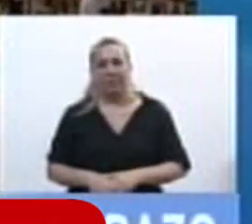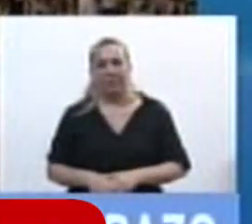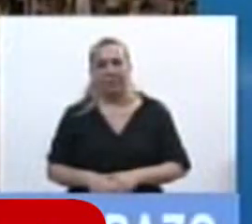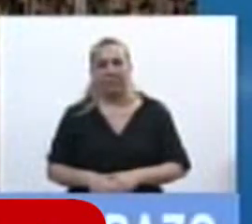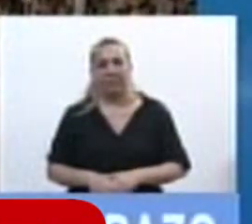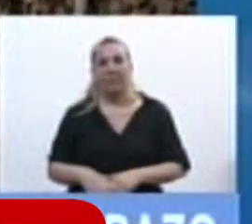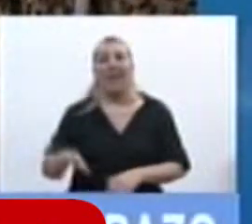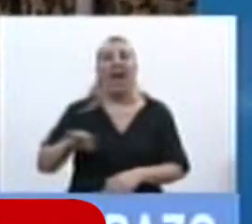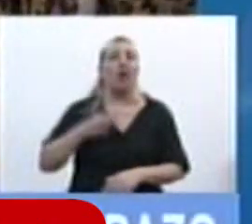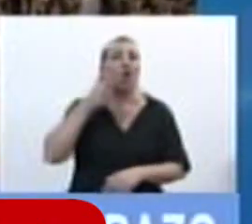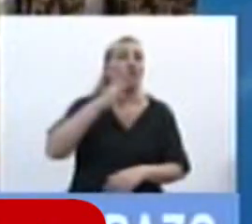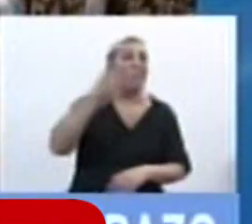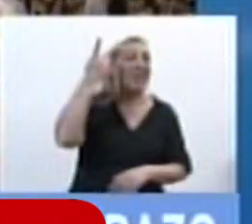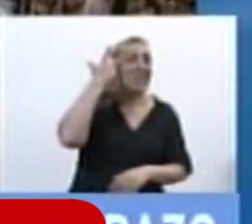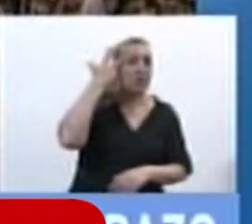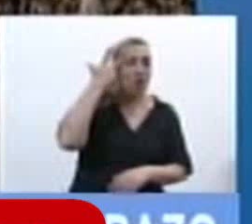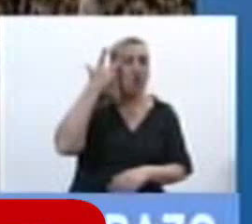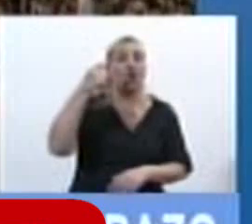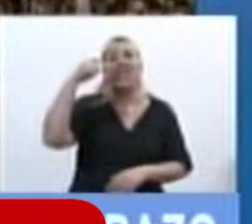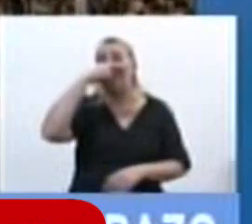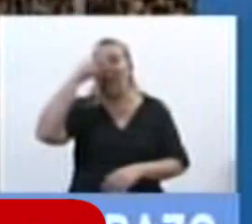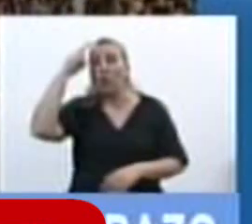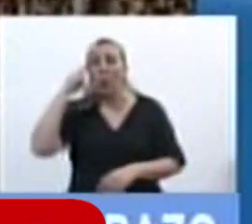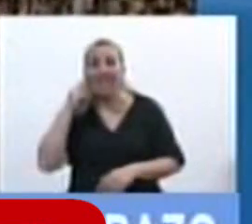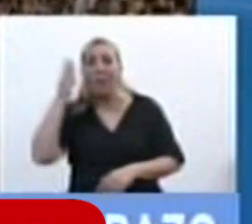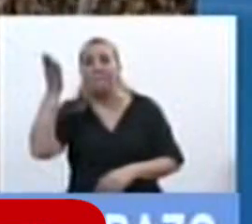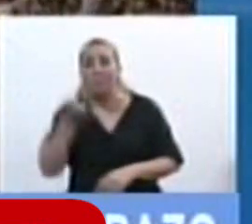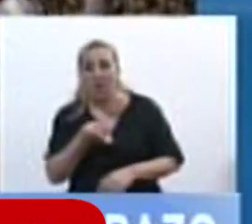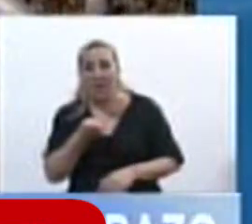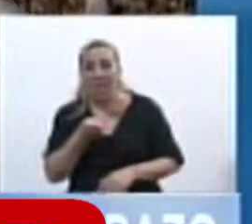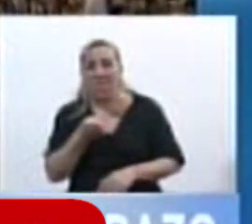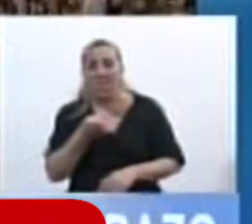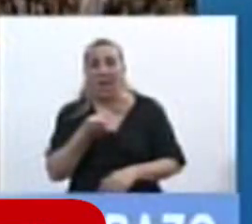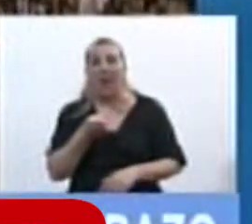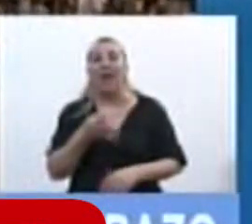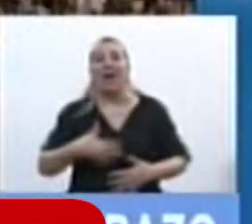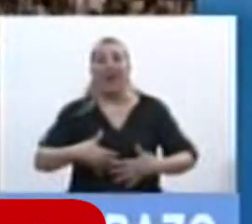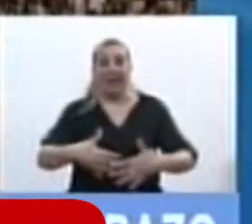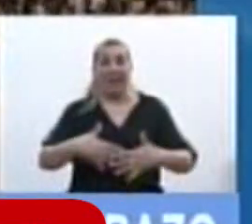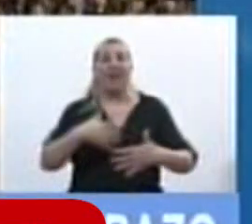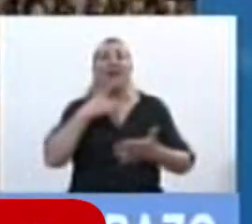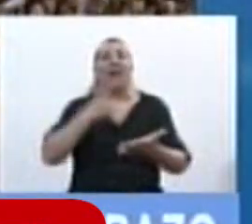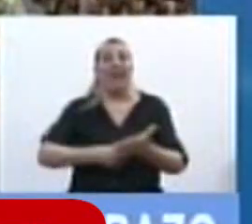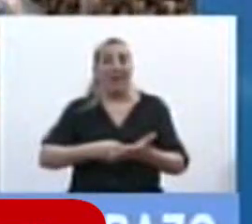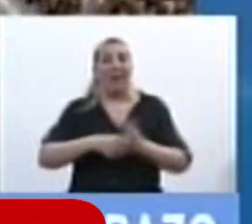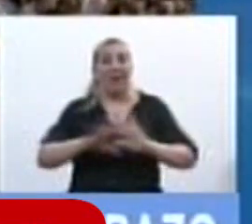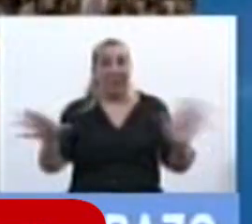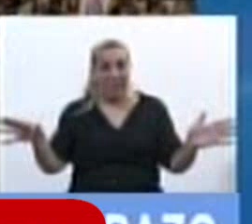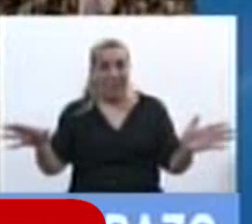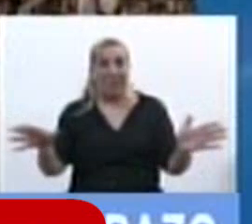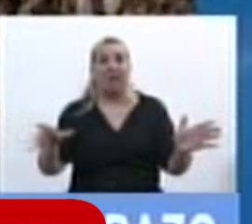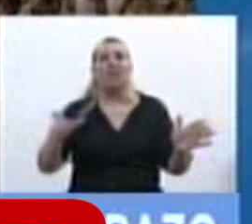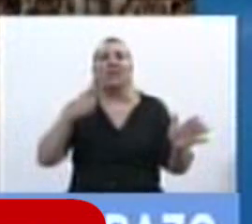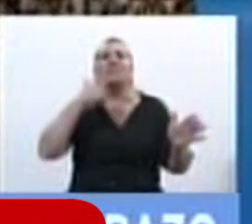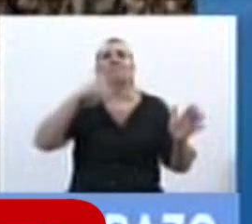en 2018 el 79% esa interrupción legal del embarazo se dio en el primer trimestre en los primeros 3